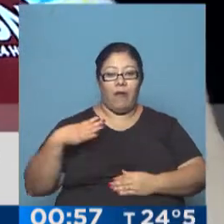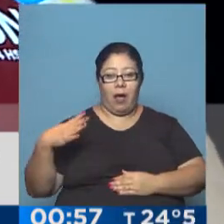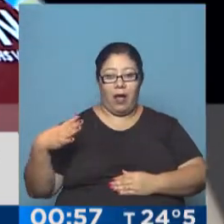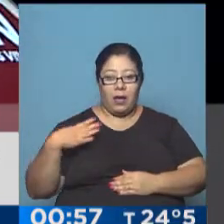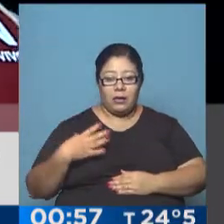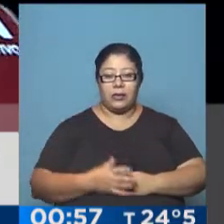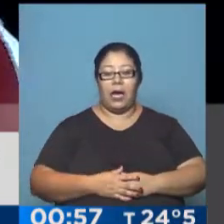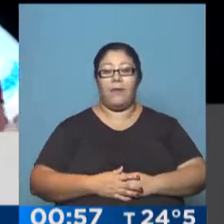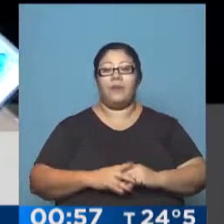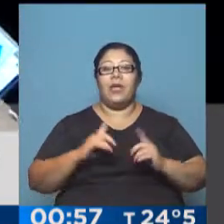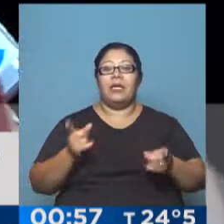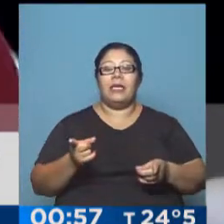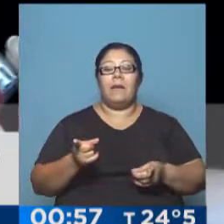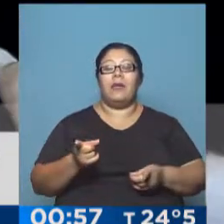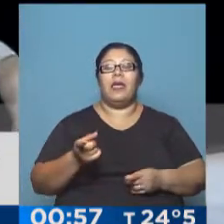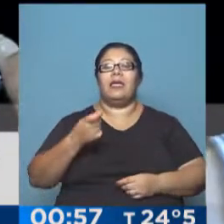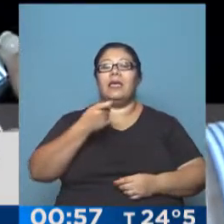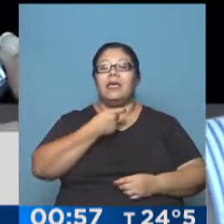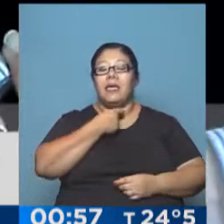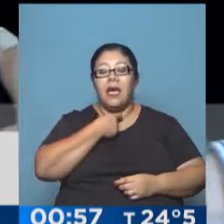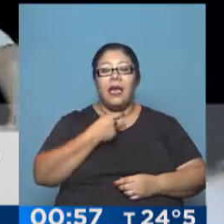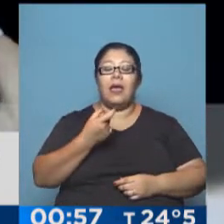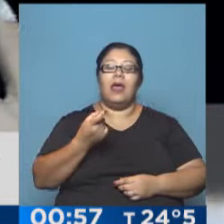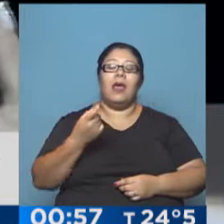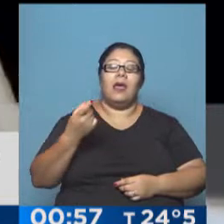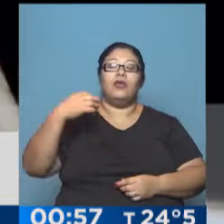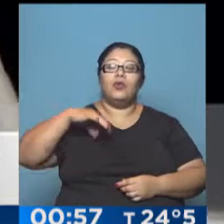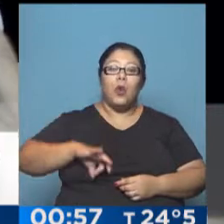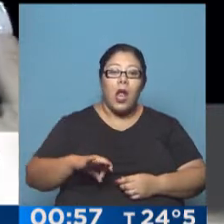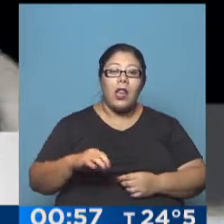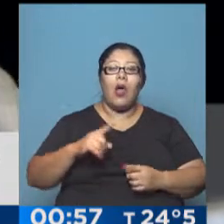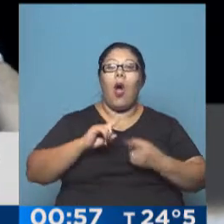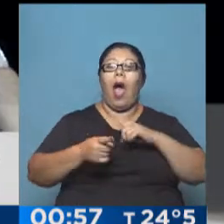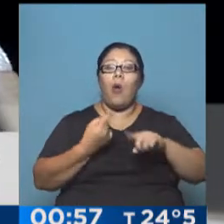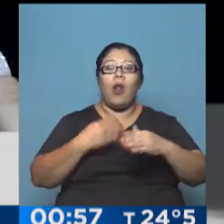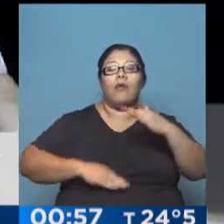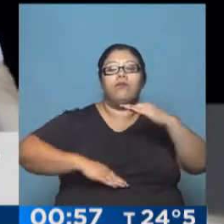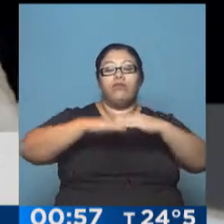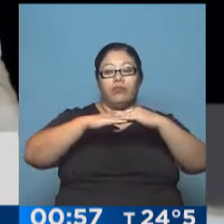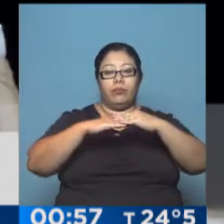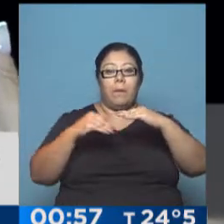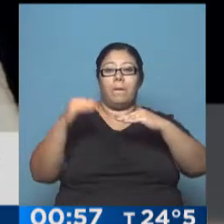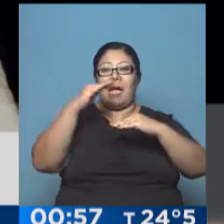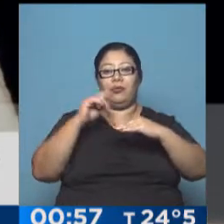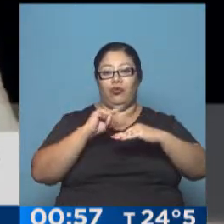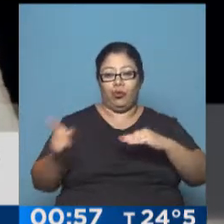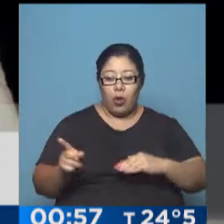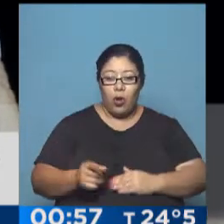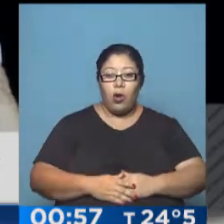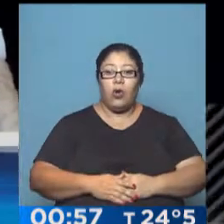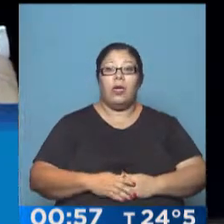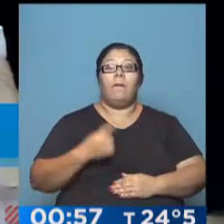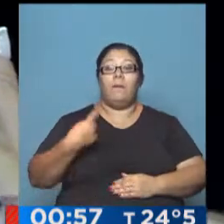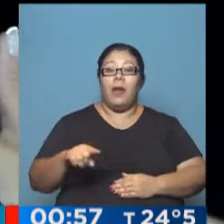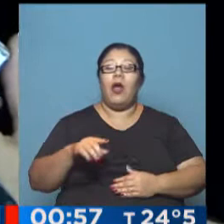un intento de poner techo salarial que deben ser resueltos y tiene que haber intervención en el sentido de intentar resolver cada